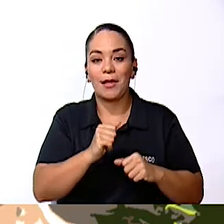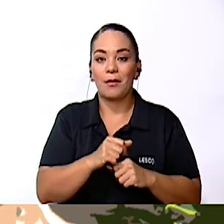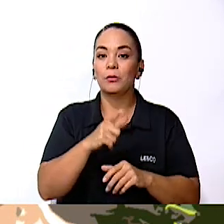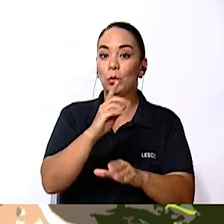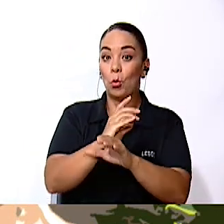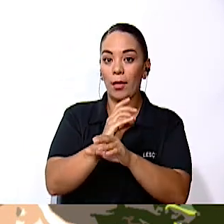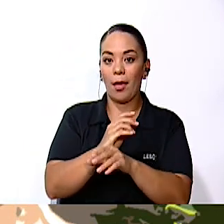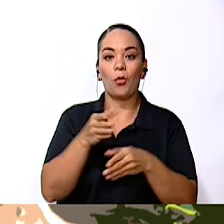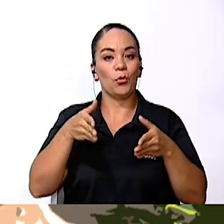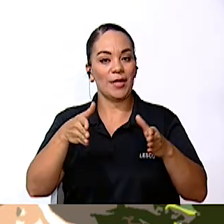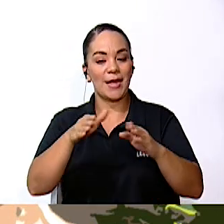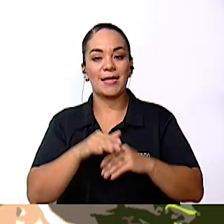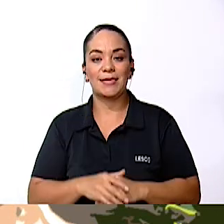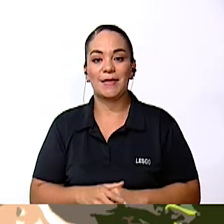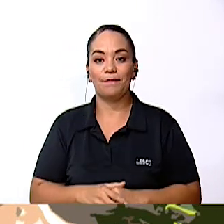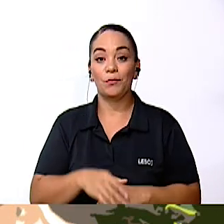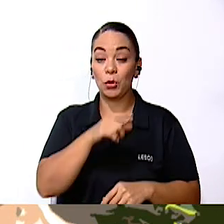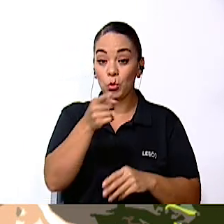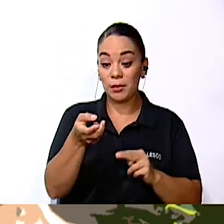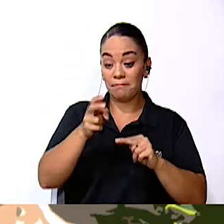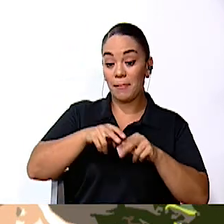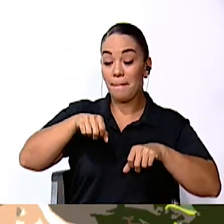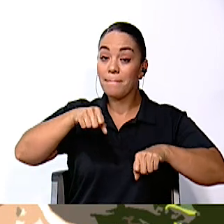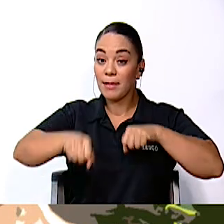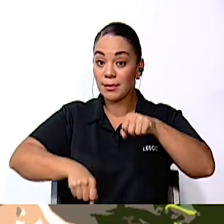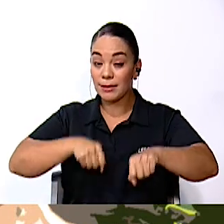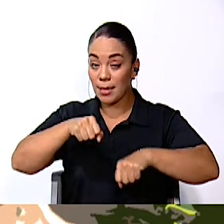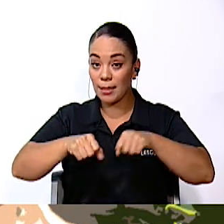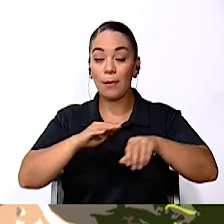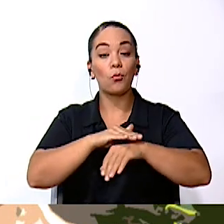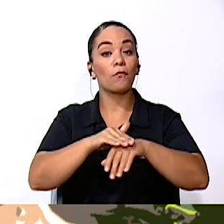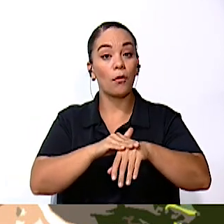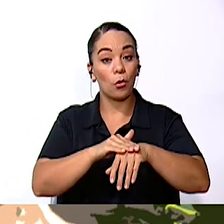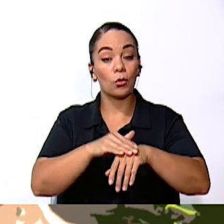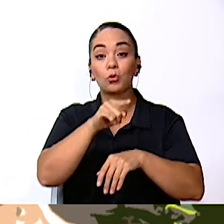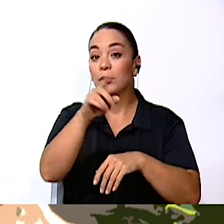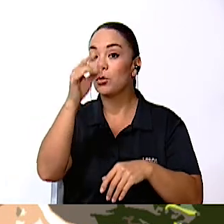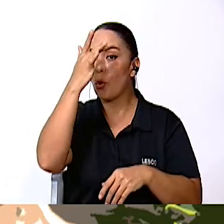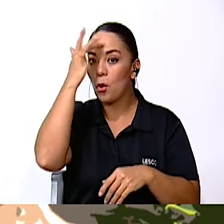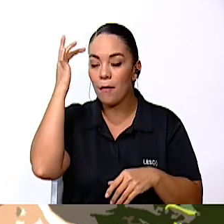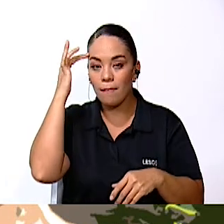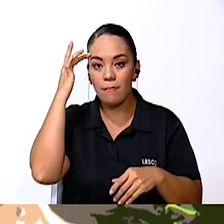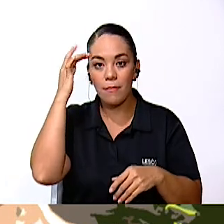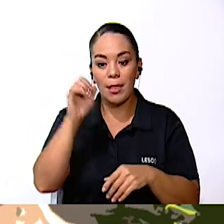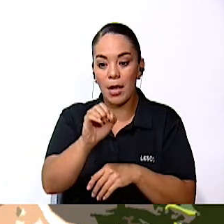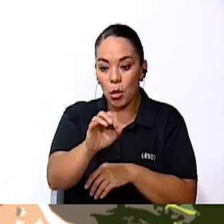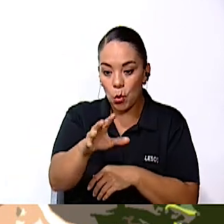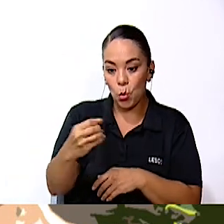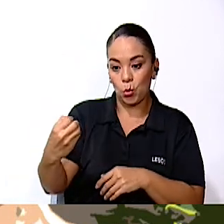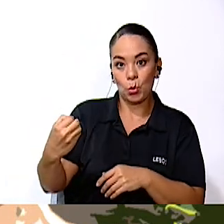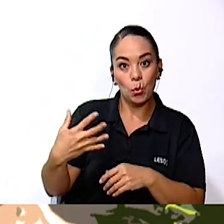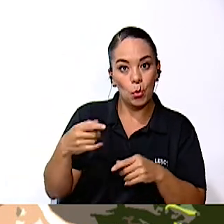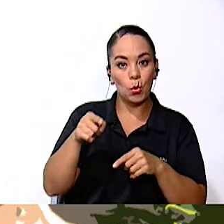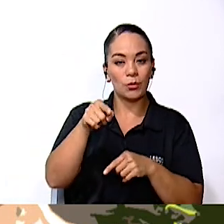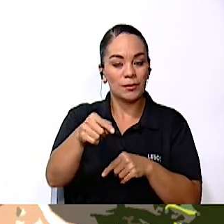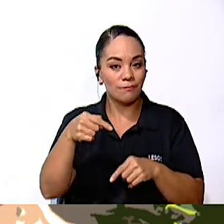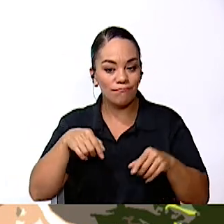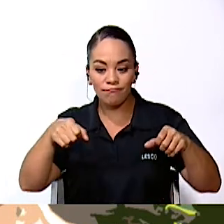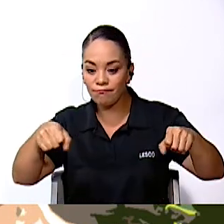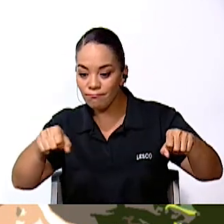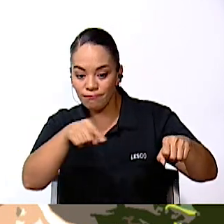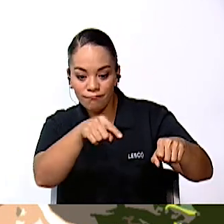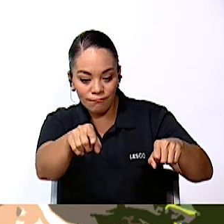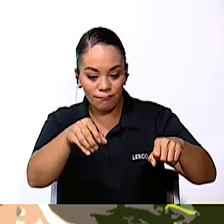Muchísimo cuidado Si van en bicicleta Por favor No se olviden De los reflectores Las luces Y todas las